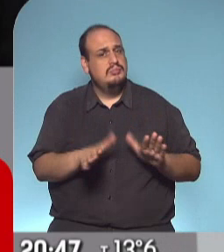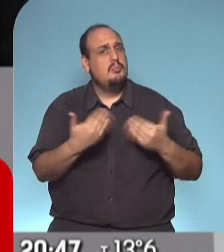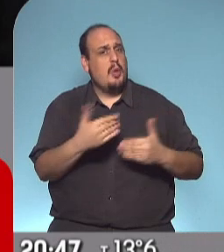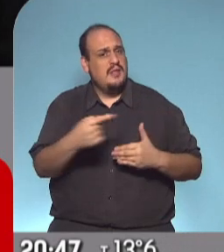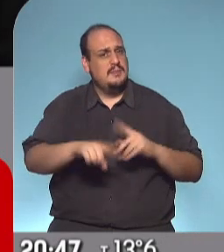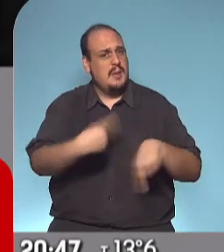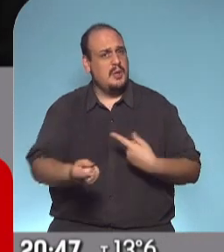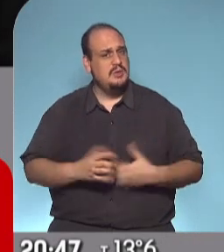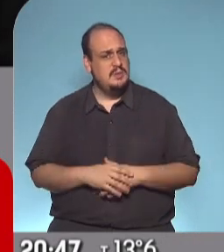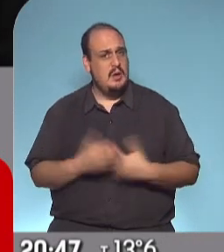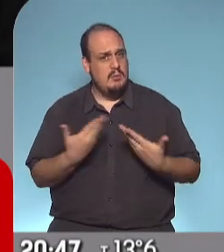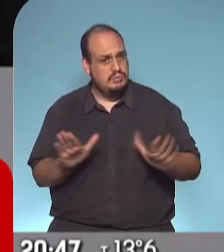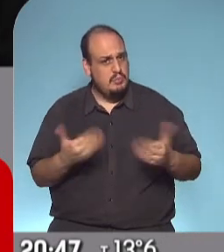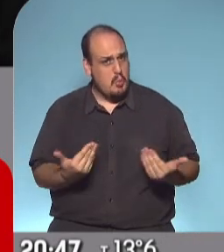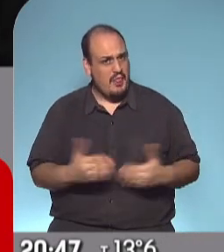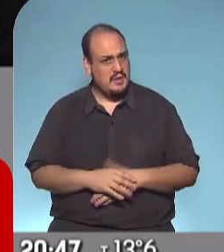próxima semana.